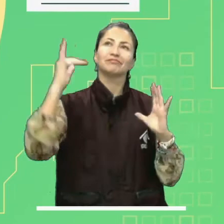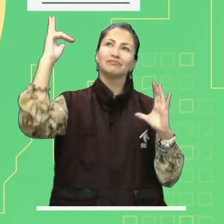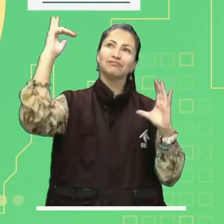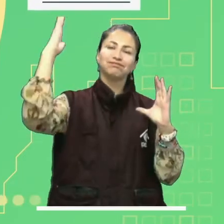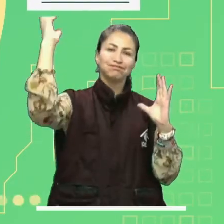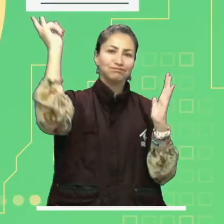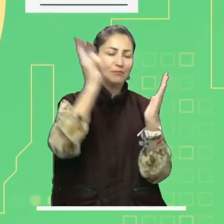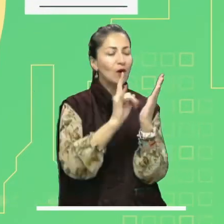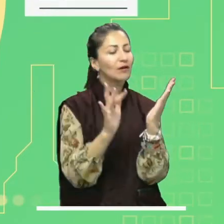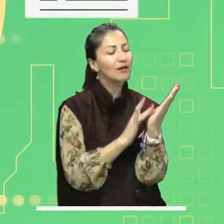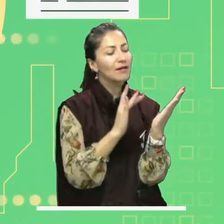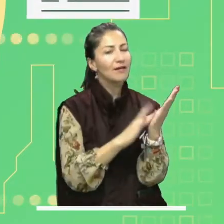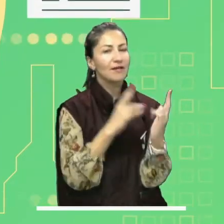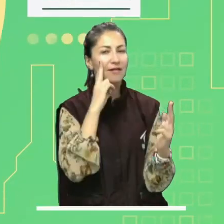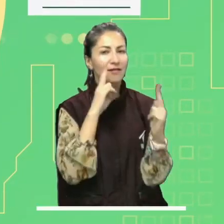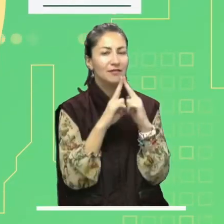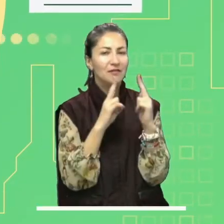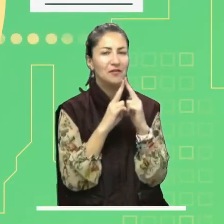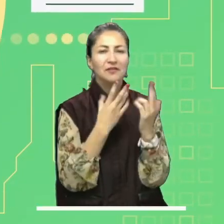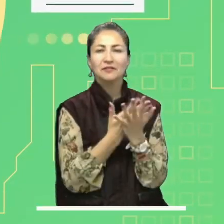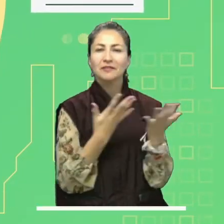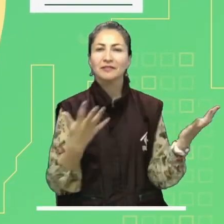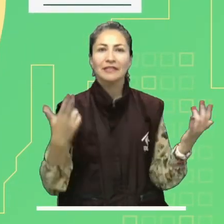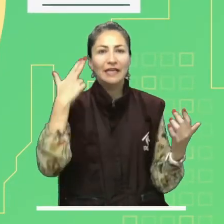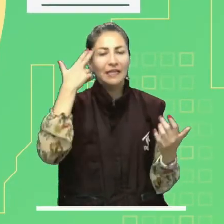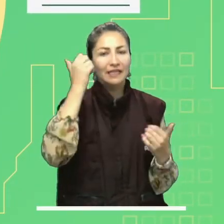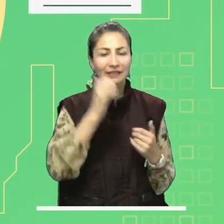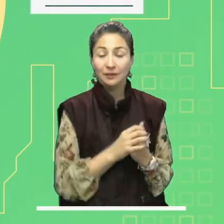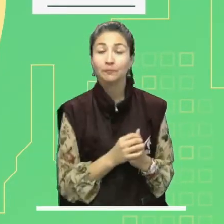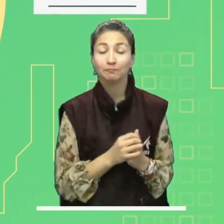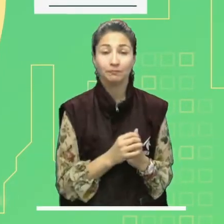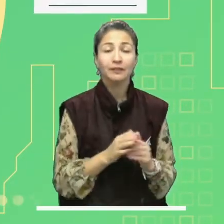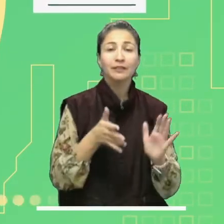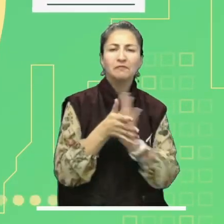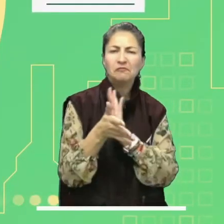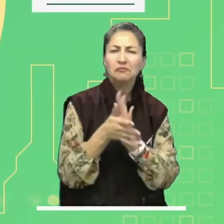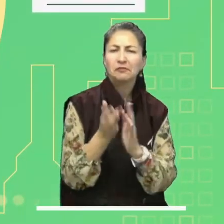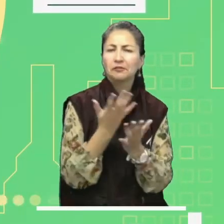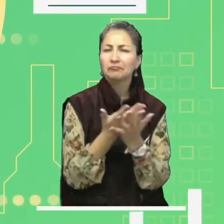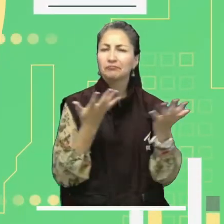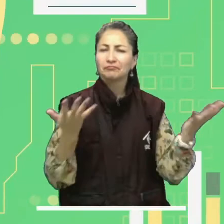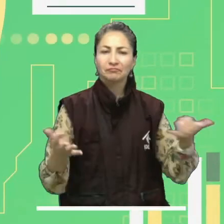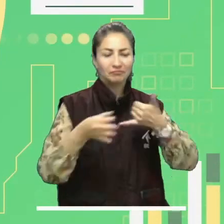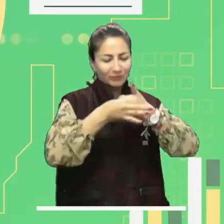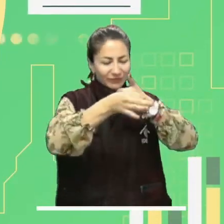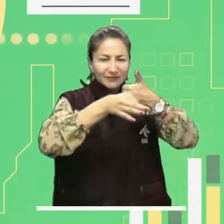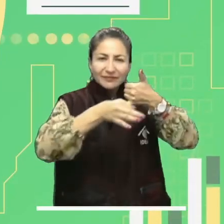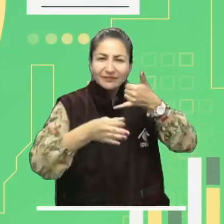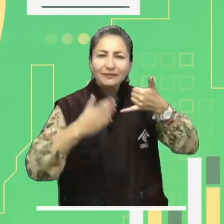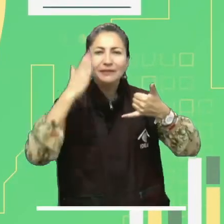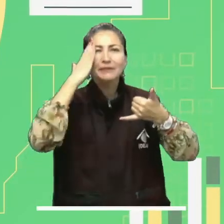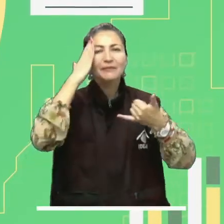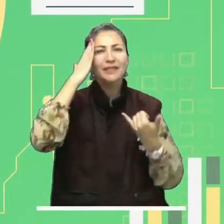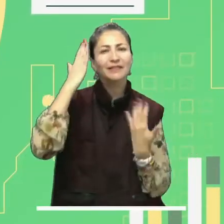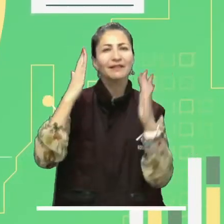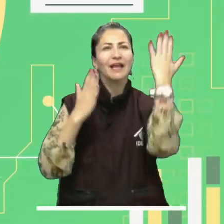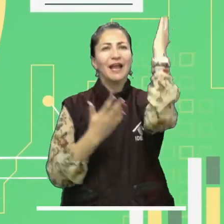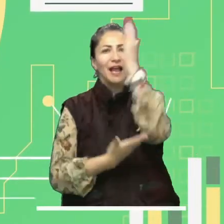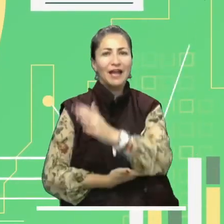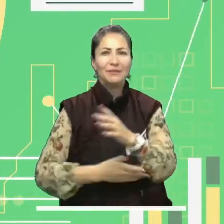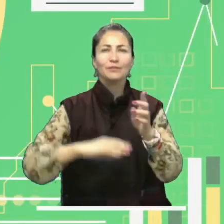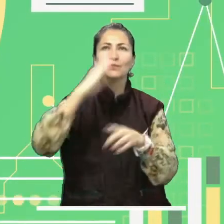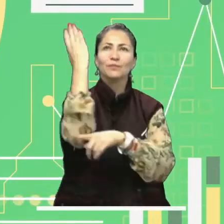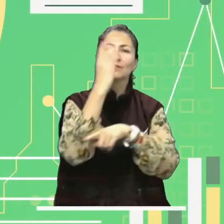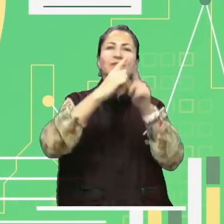del estado del tiempo, las imágenes satelitales y conozca las principales alertas tempranas. Información detallada a nivel municipal,